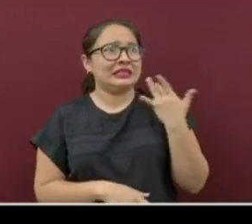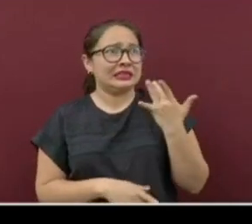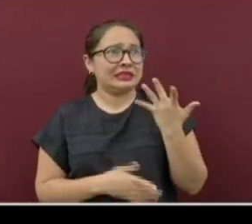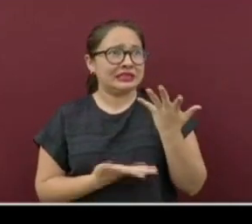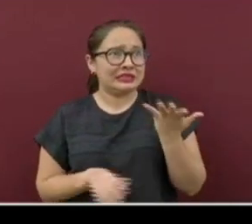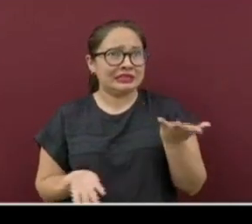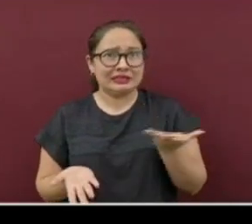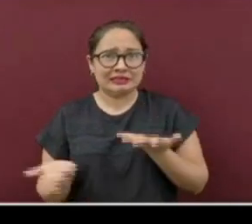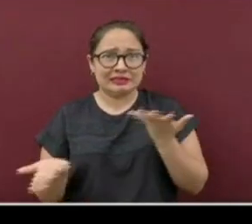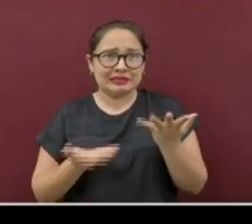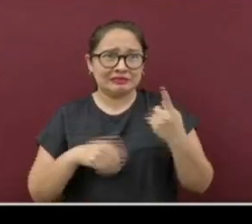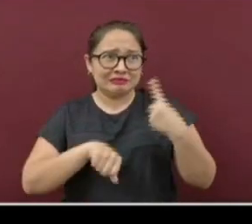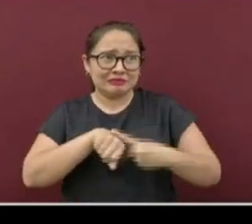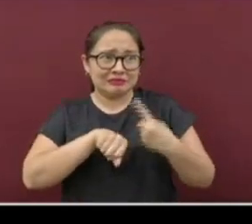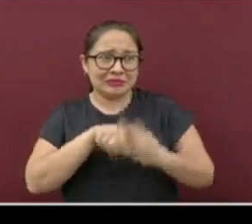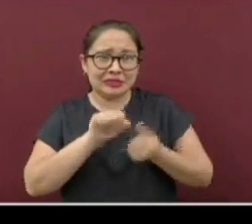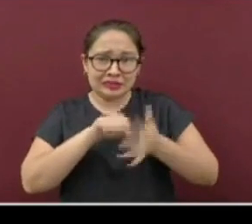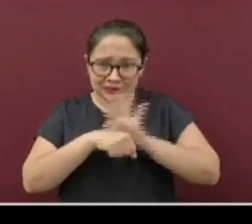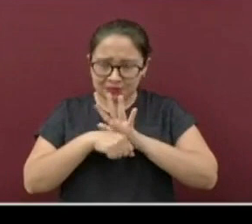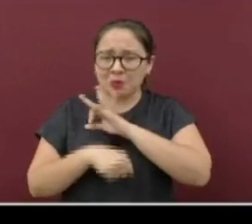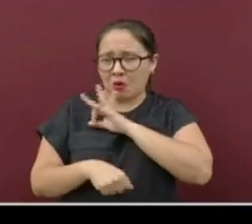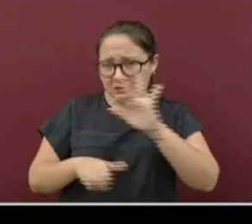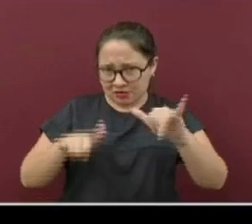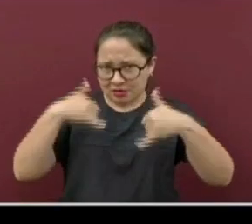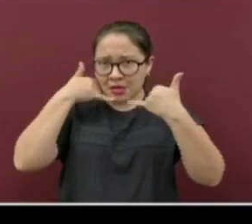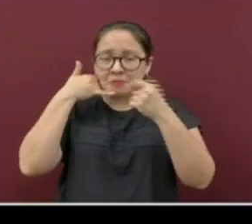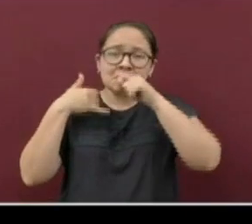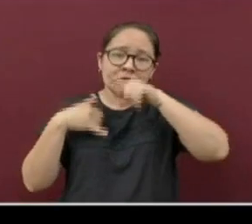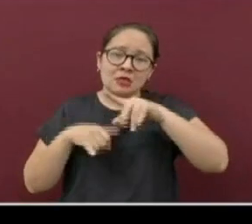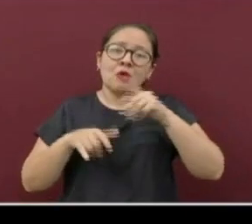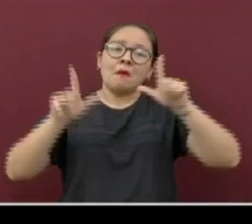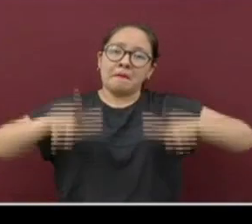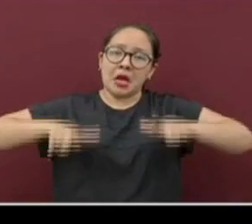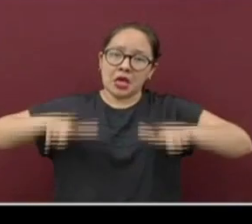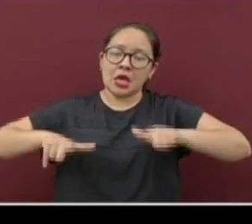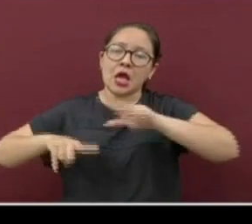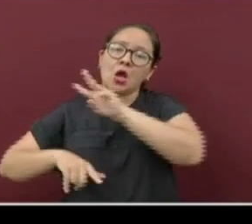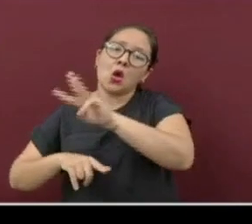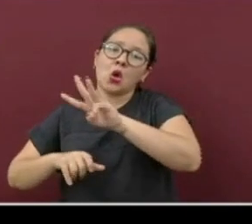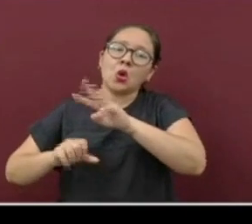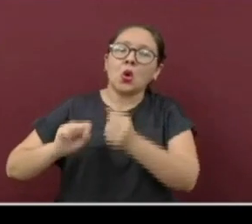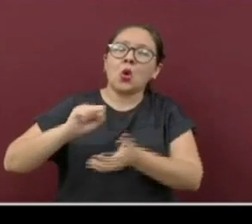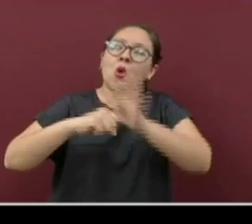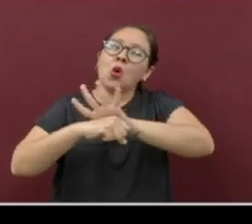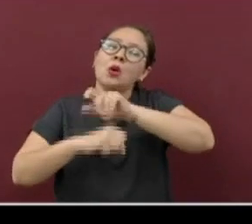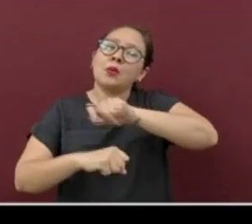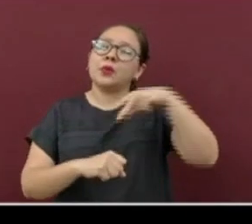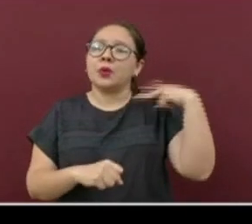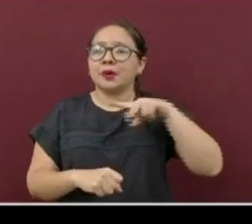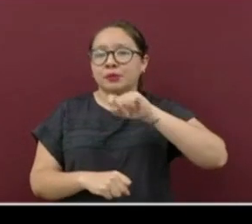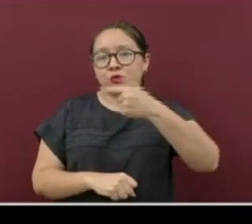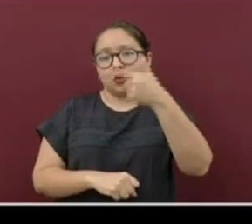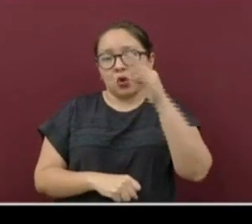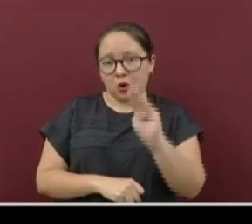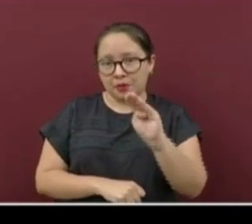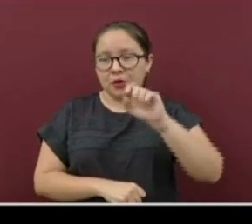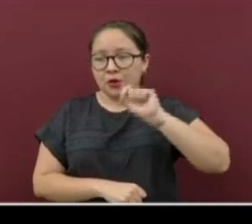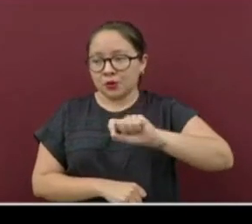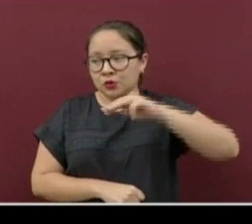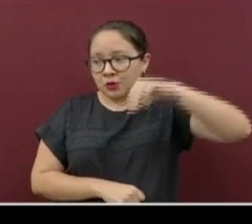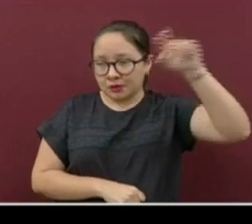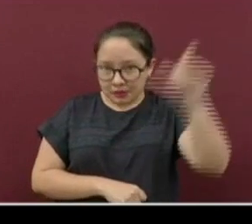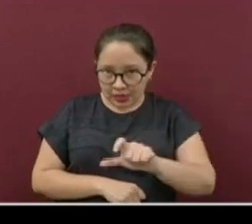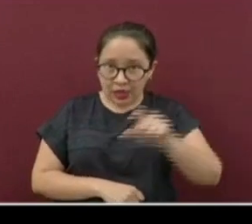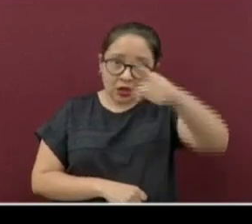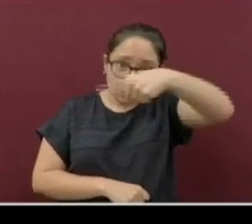de esta enfermedad. Y en la página coronavirus.veracruz.gov.mx pueden